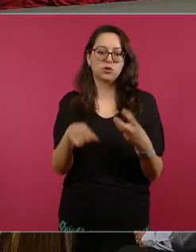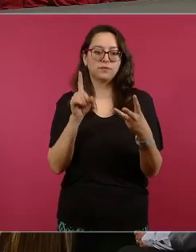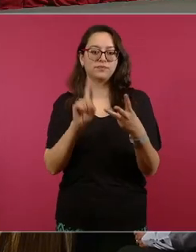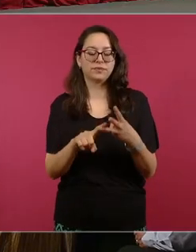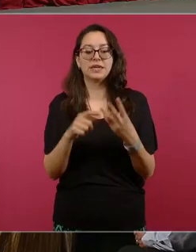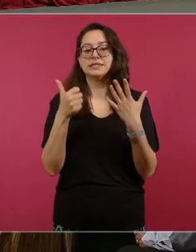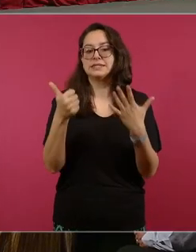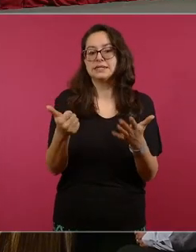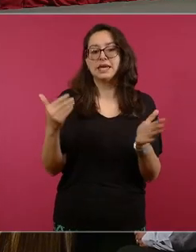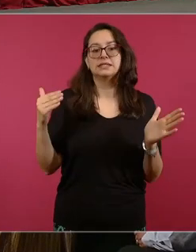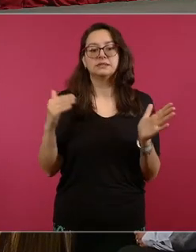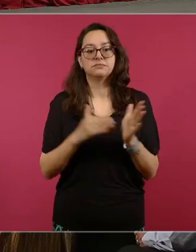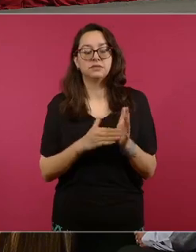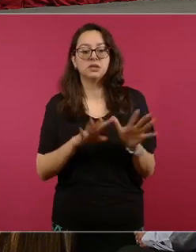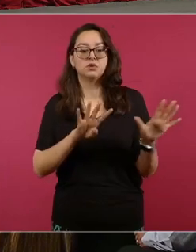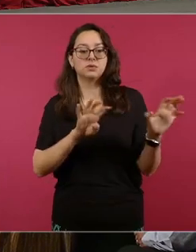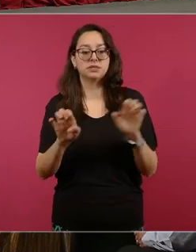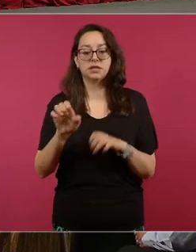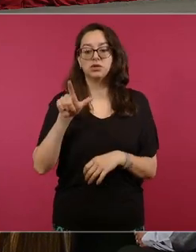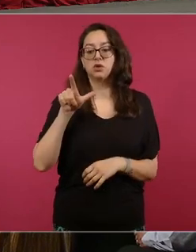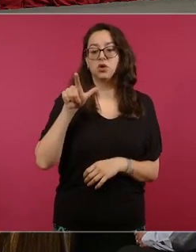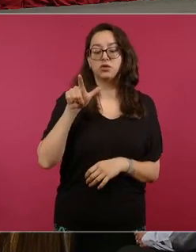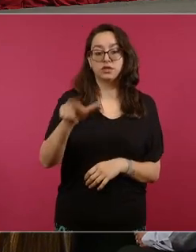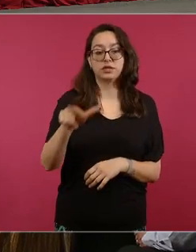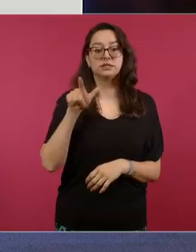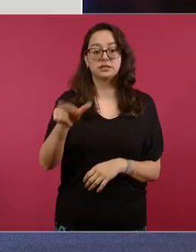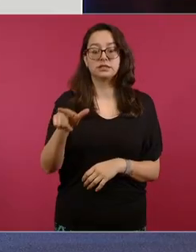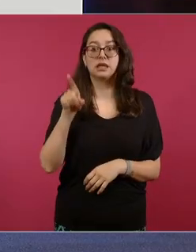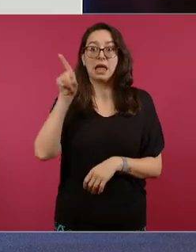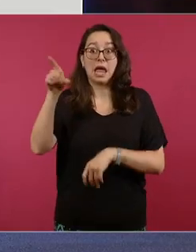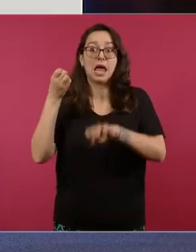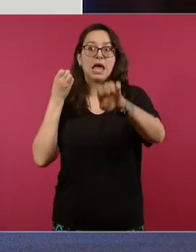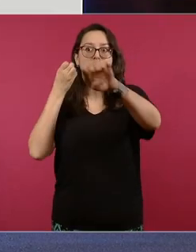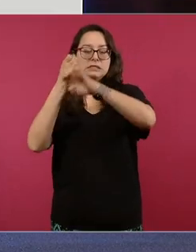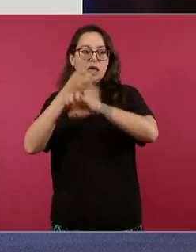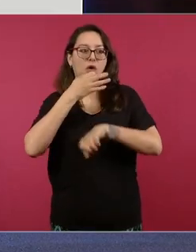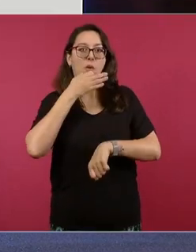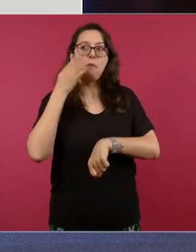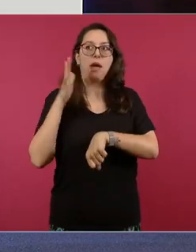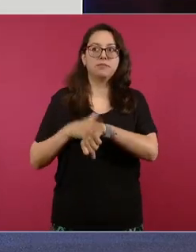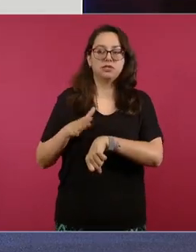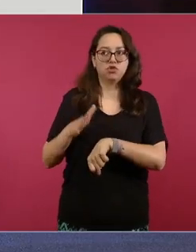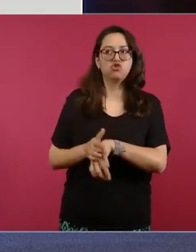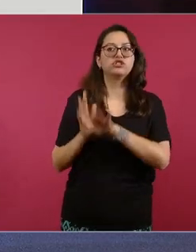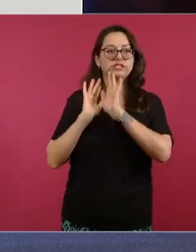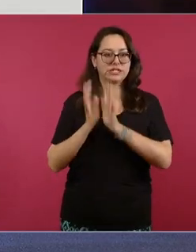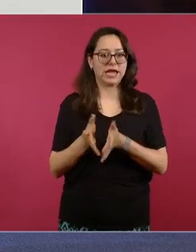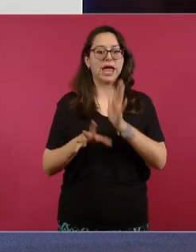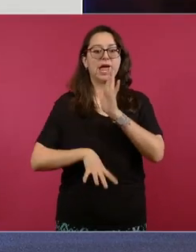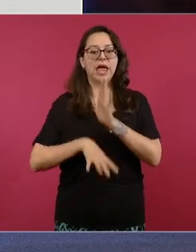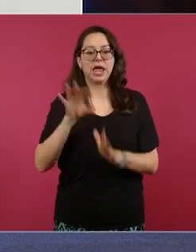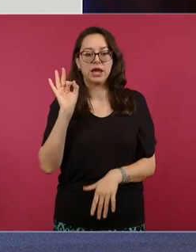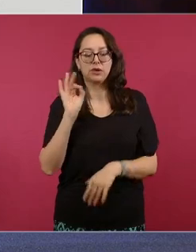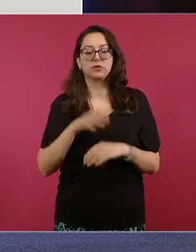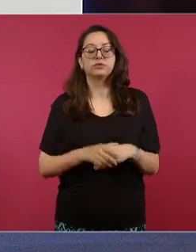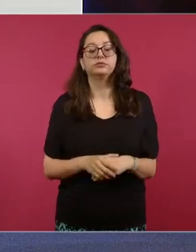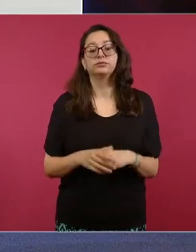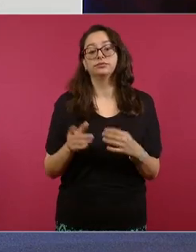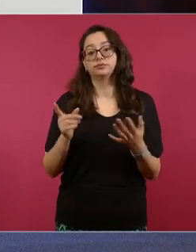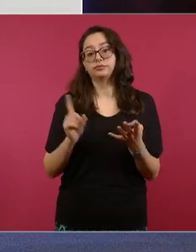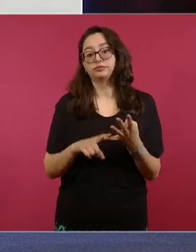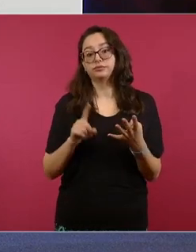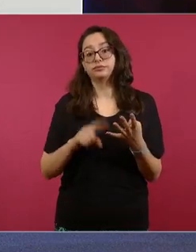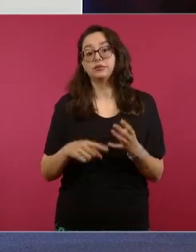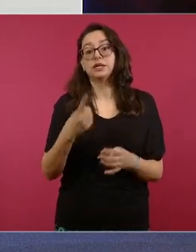informado por la autoridad local ya como localizados y 191 personas que hemos